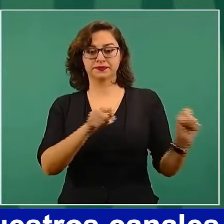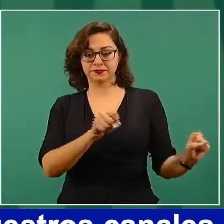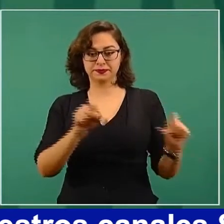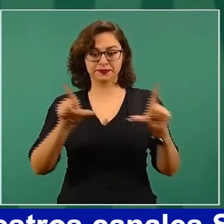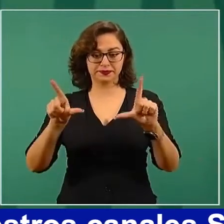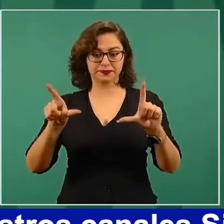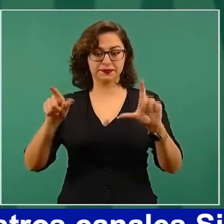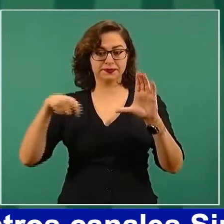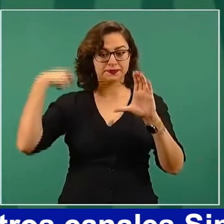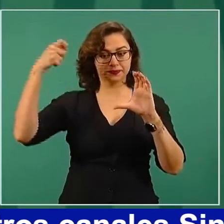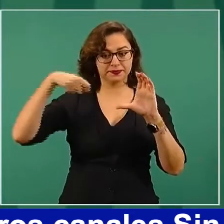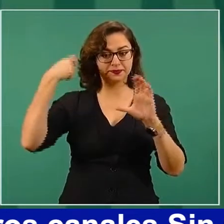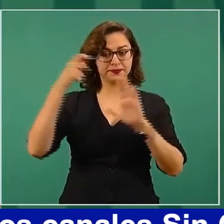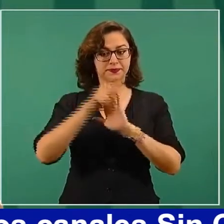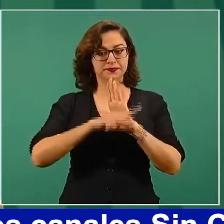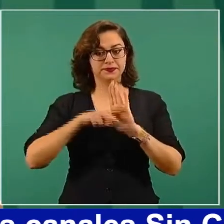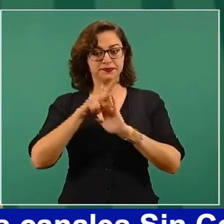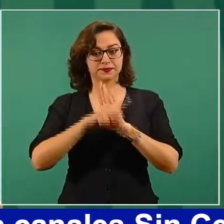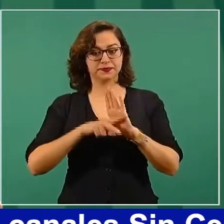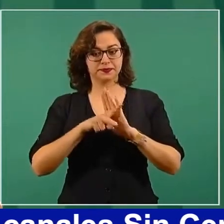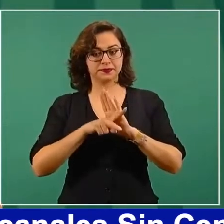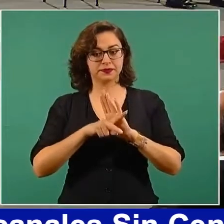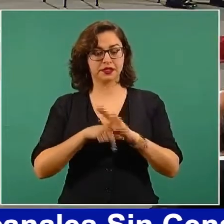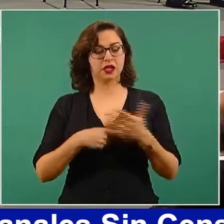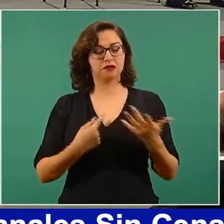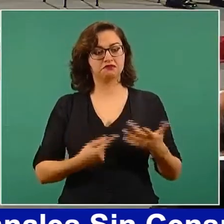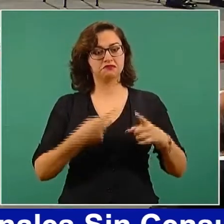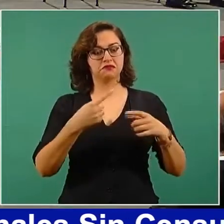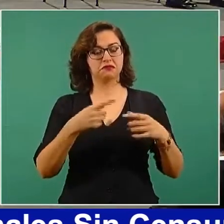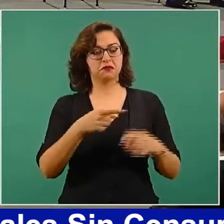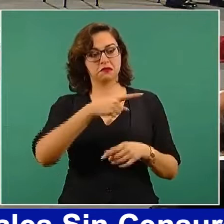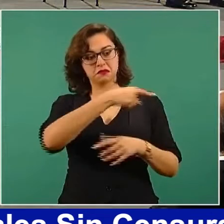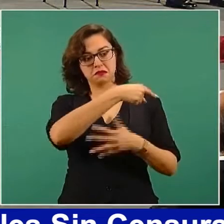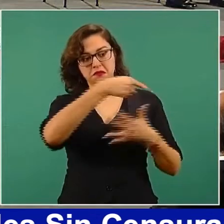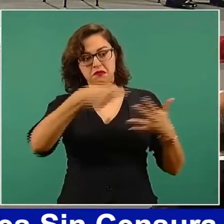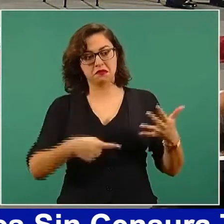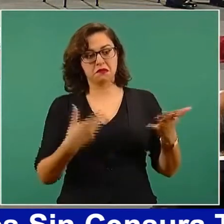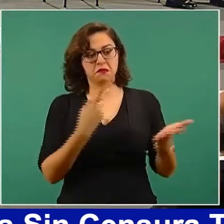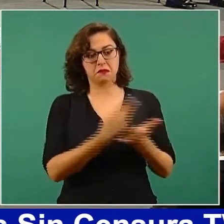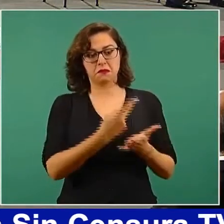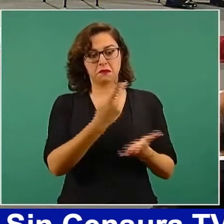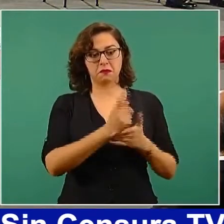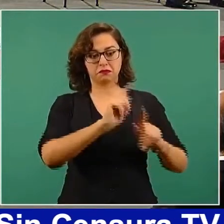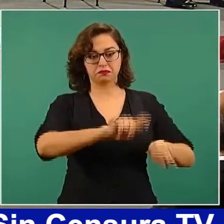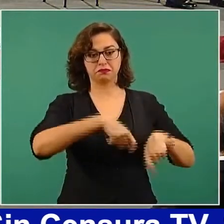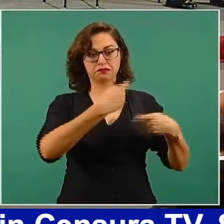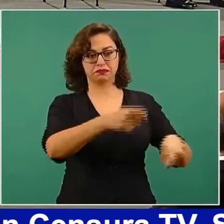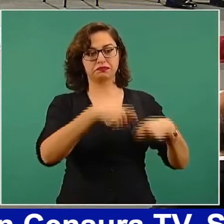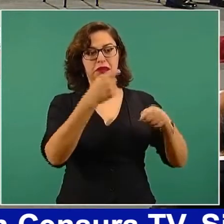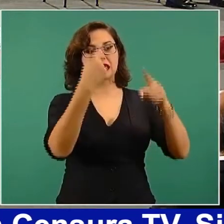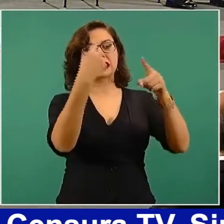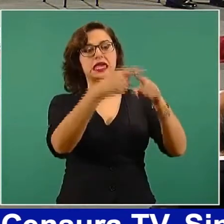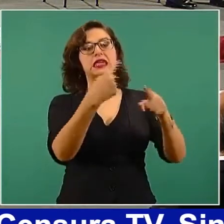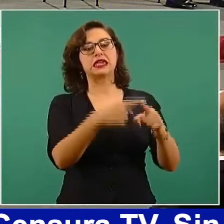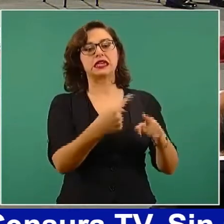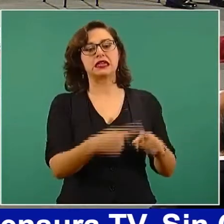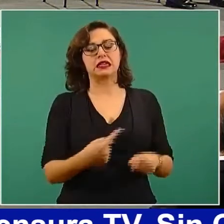con la asemlaza de los ganadores de los premios, ustedes,